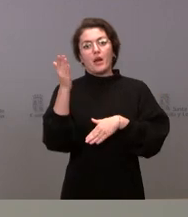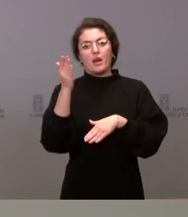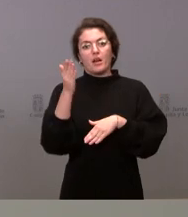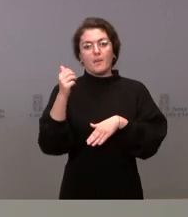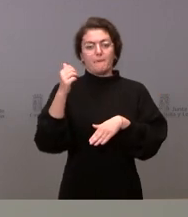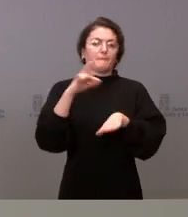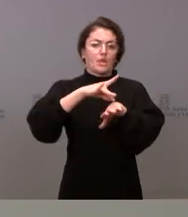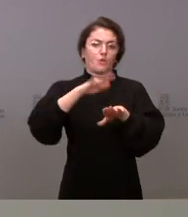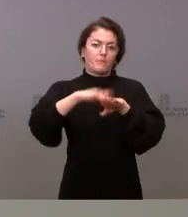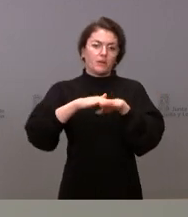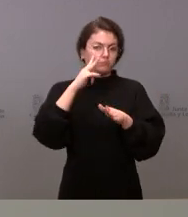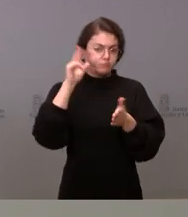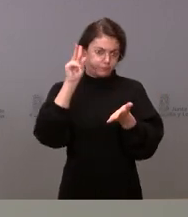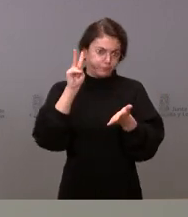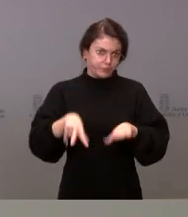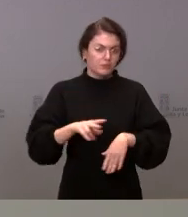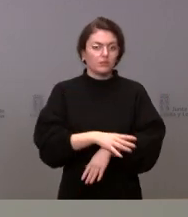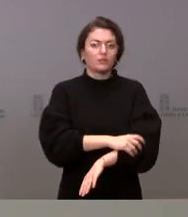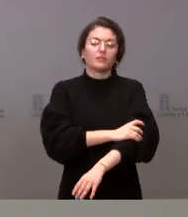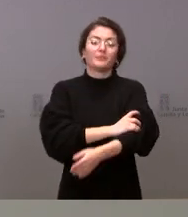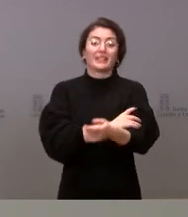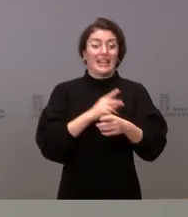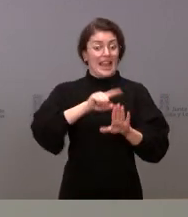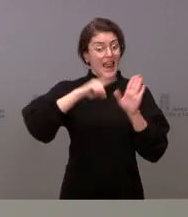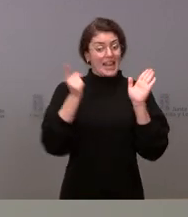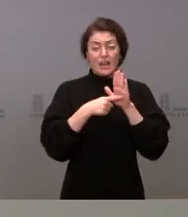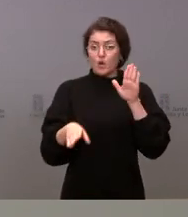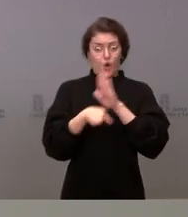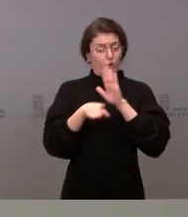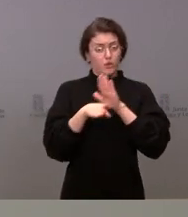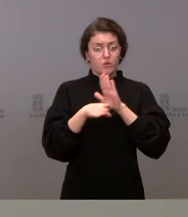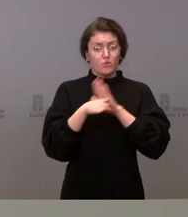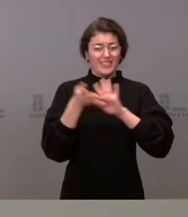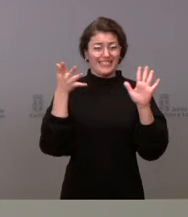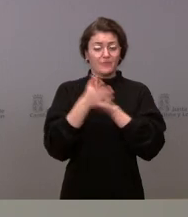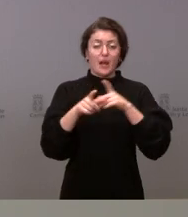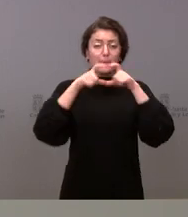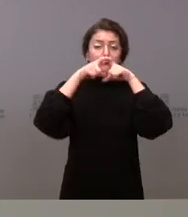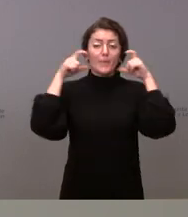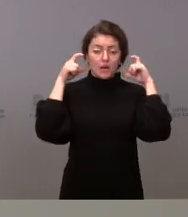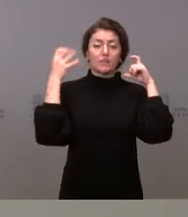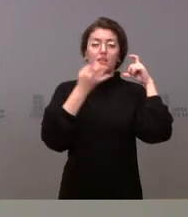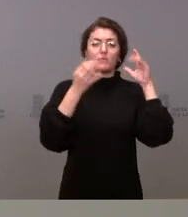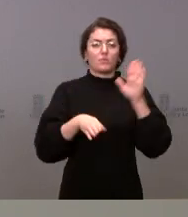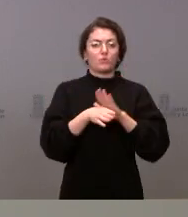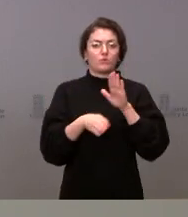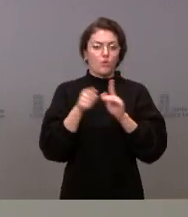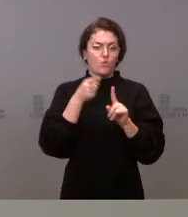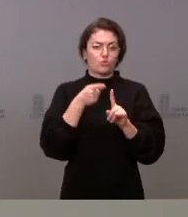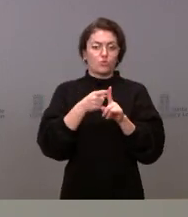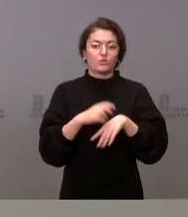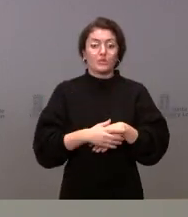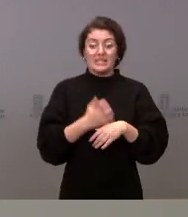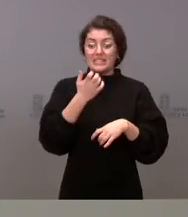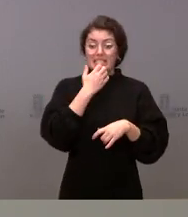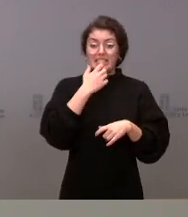vigente y que tenemos que utilizar las mascarillas tal y como nos dice la ley que lo tenemos que hacer. Siempre que no garanticemos la distancia